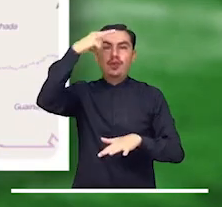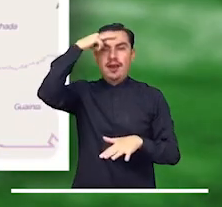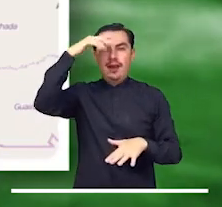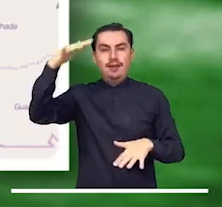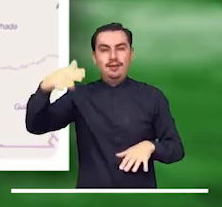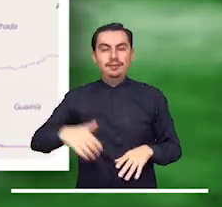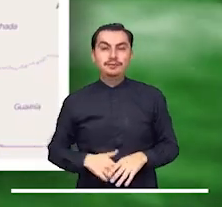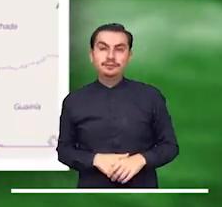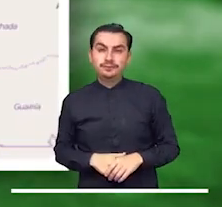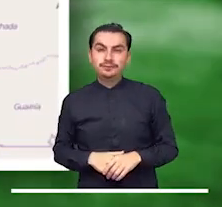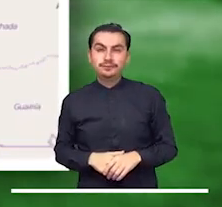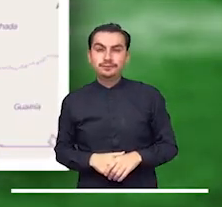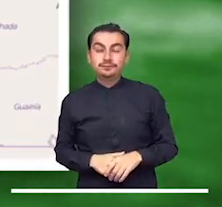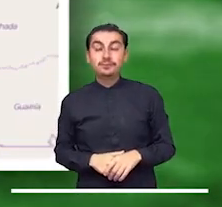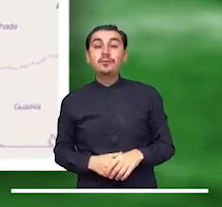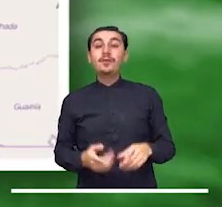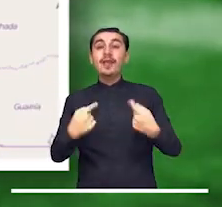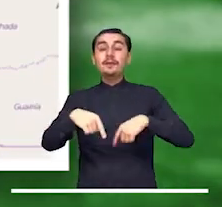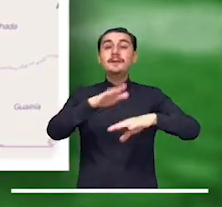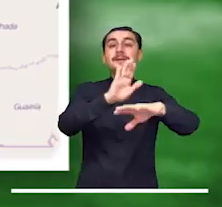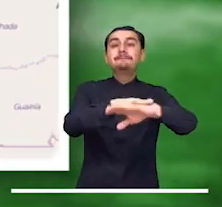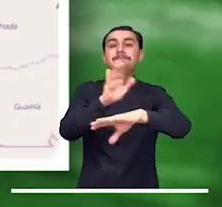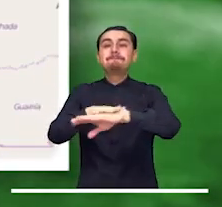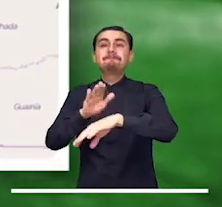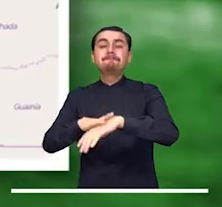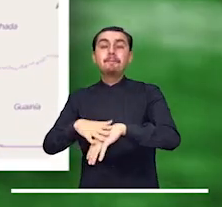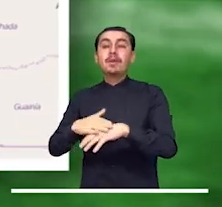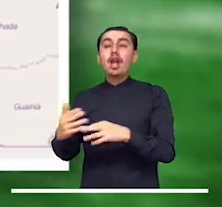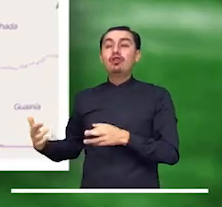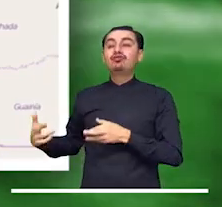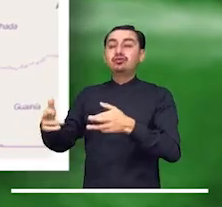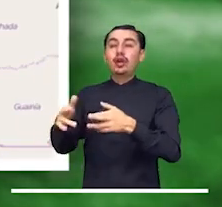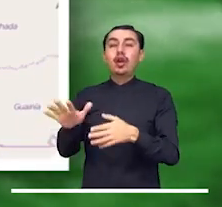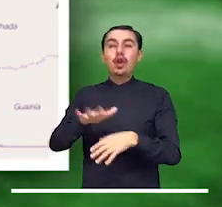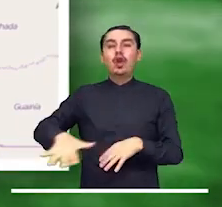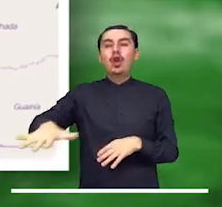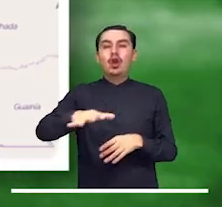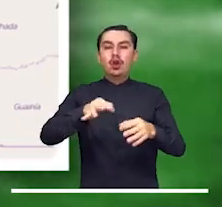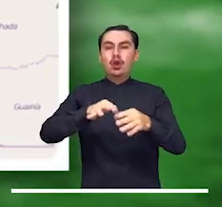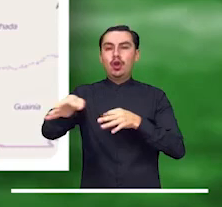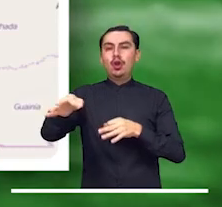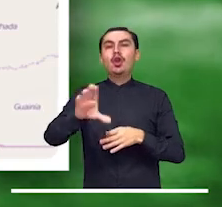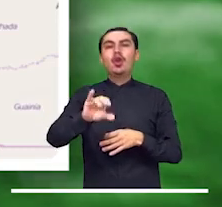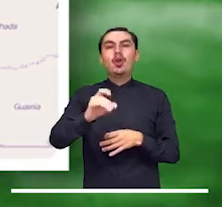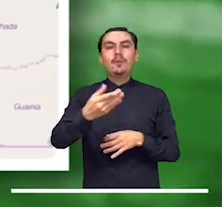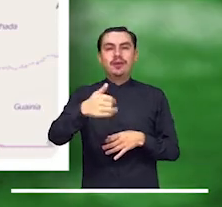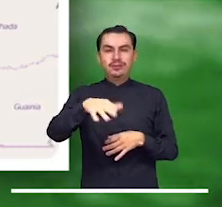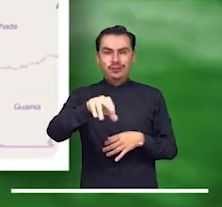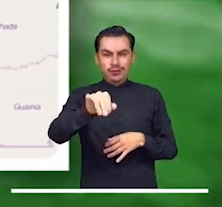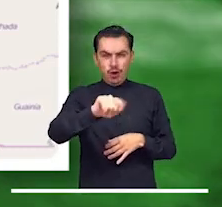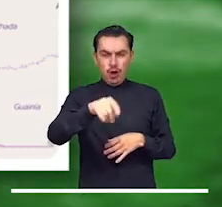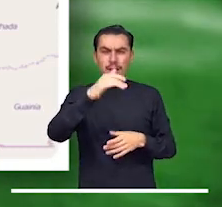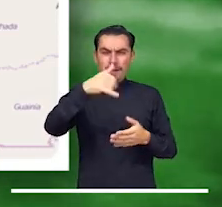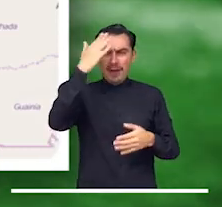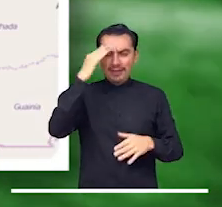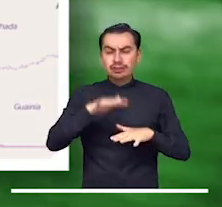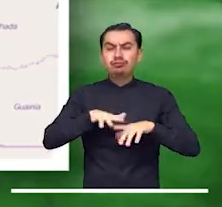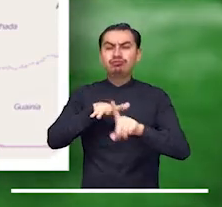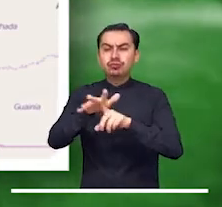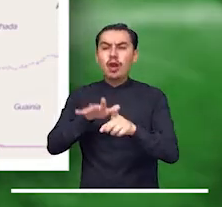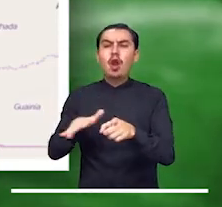Cartagena. Por otro lado, se reporta avenida torrencial a la altura del municipio de Convención,